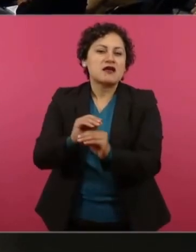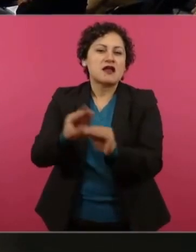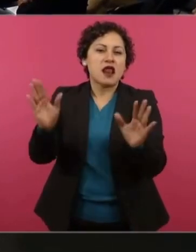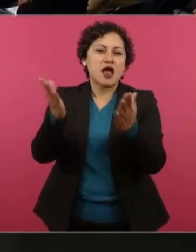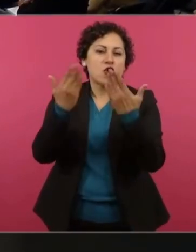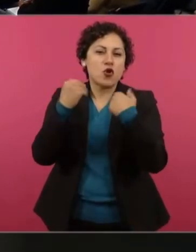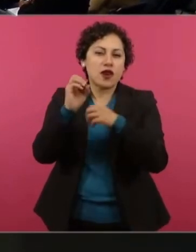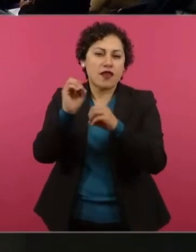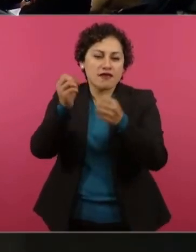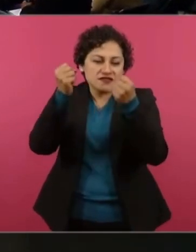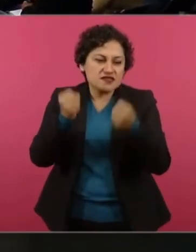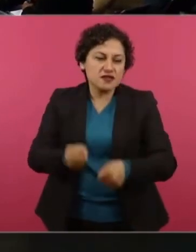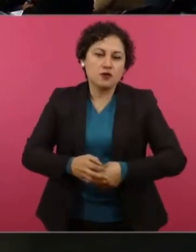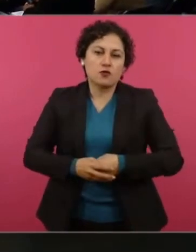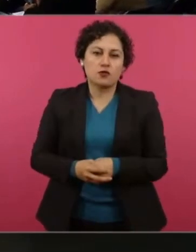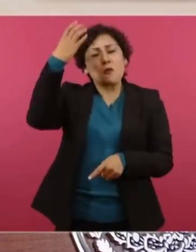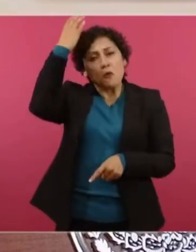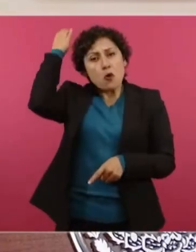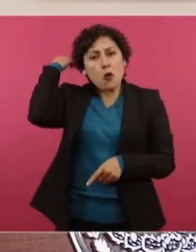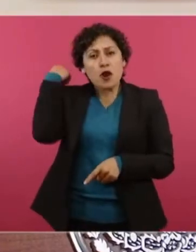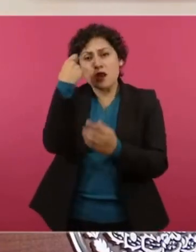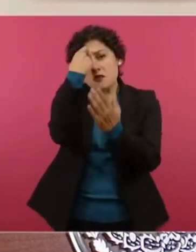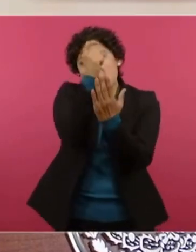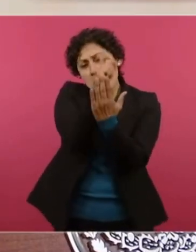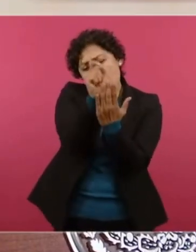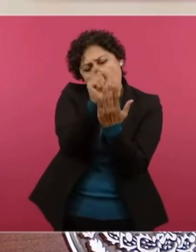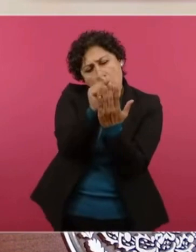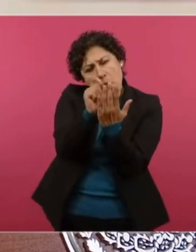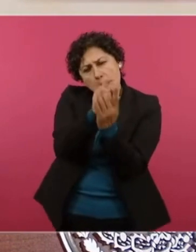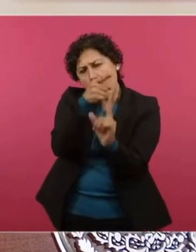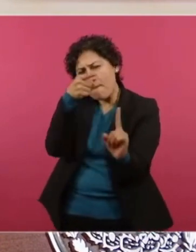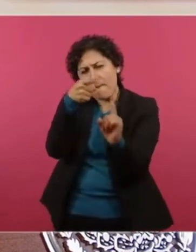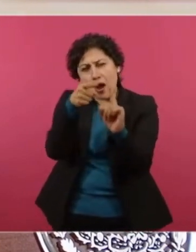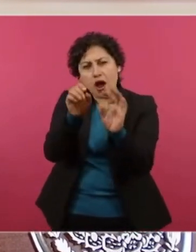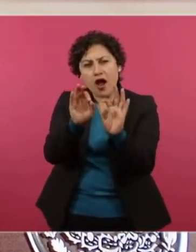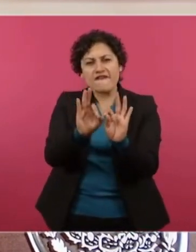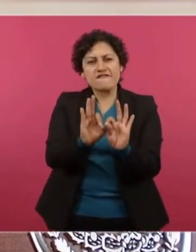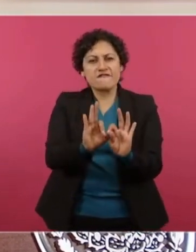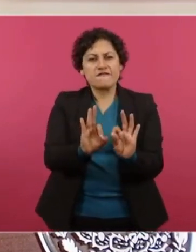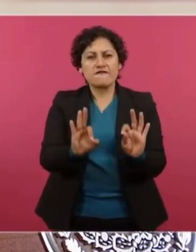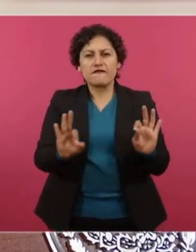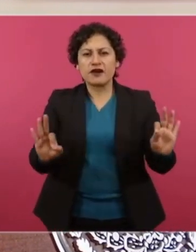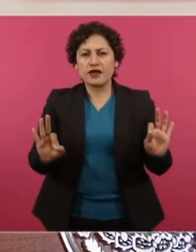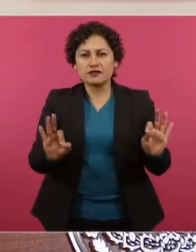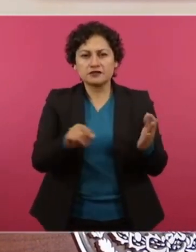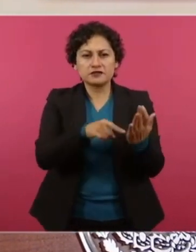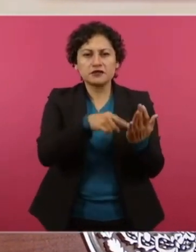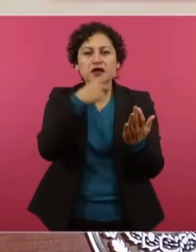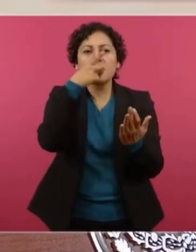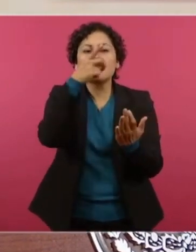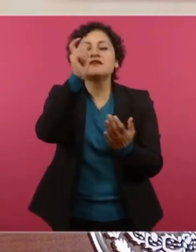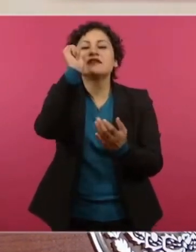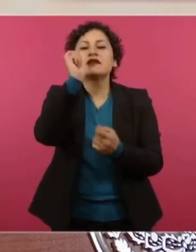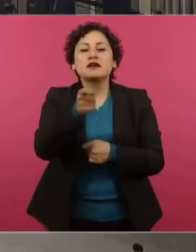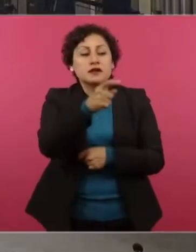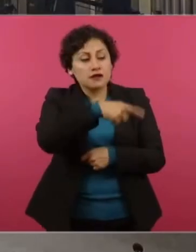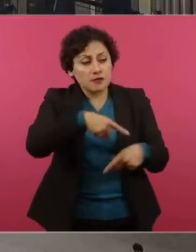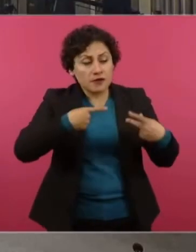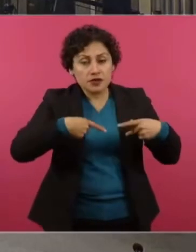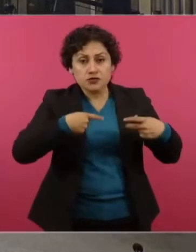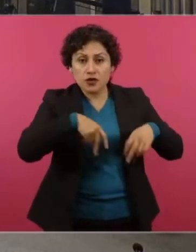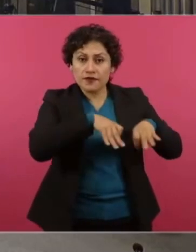en Morelos, en muy pocas palabras, que se eleve el salario del peón, que se eduque